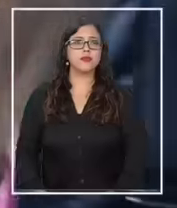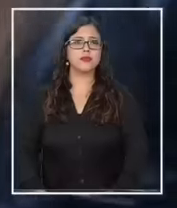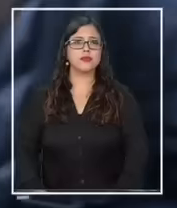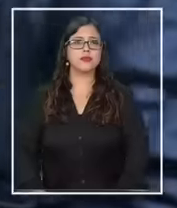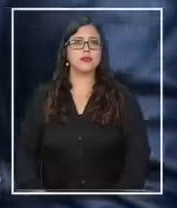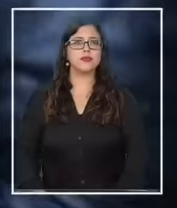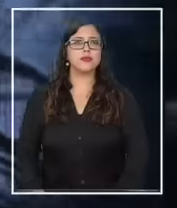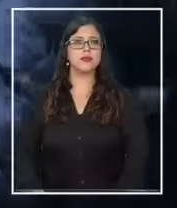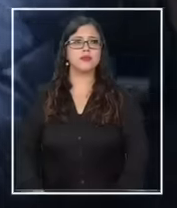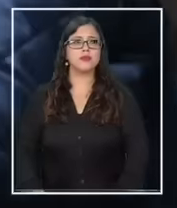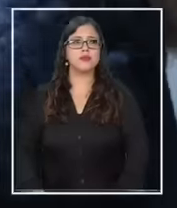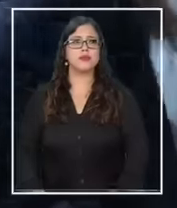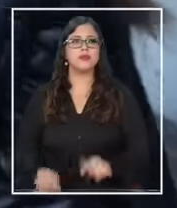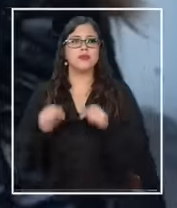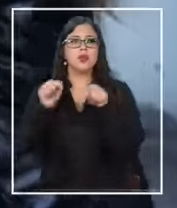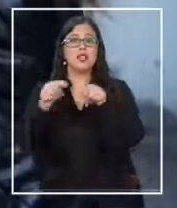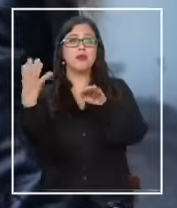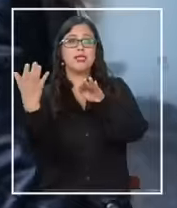bueno ahí están mis zapatos